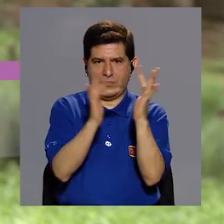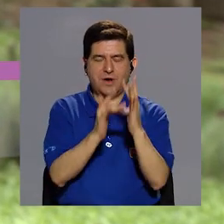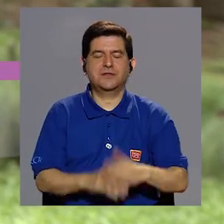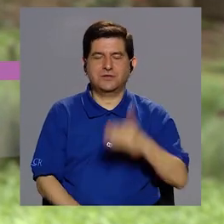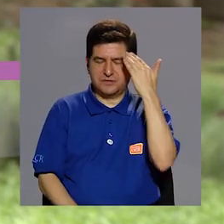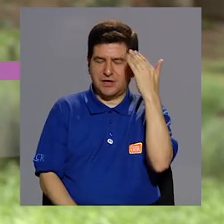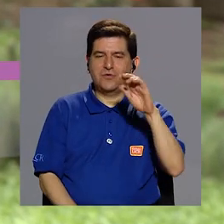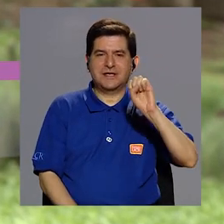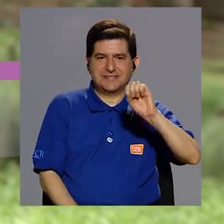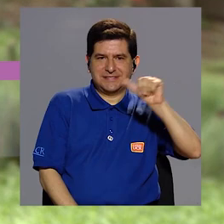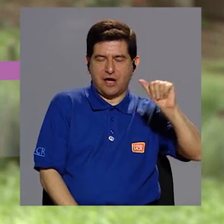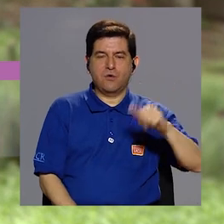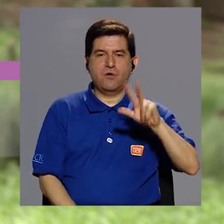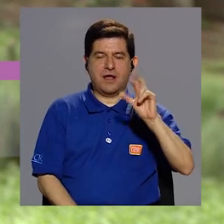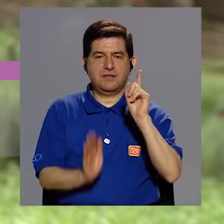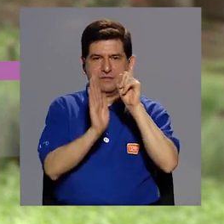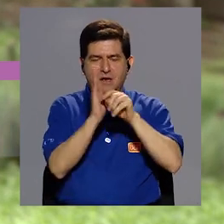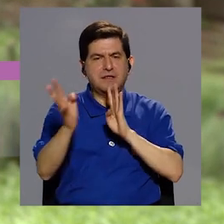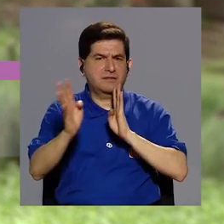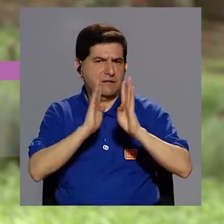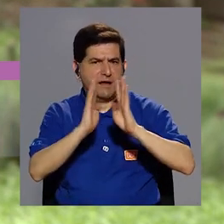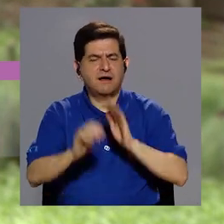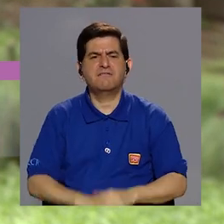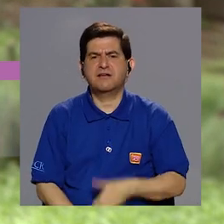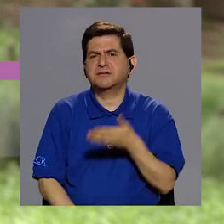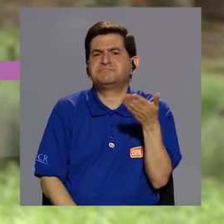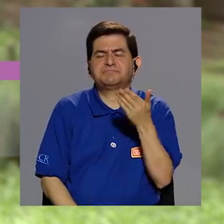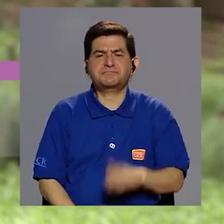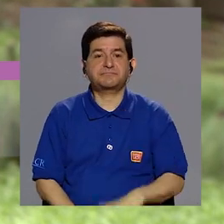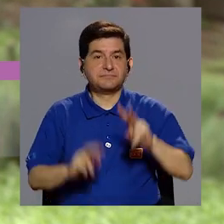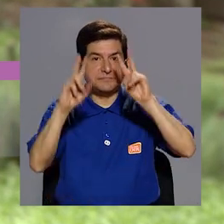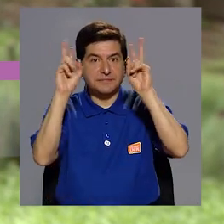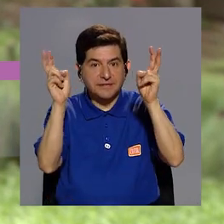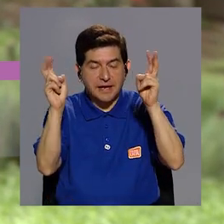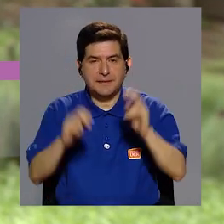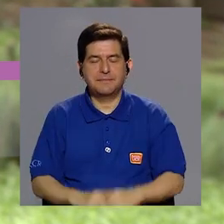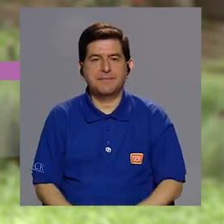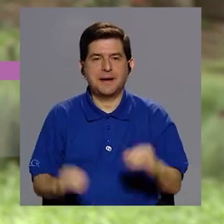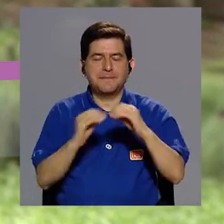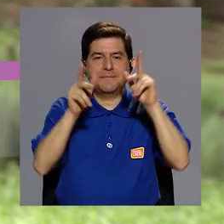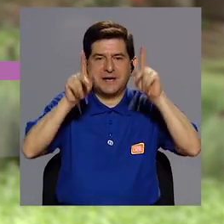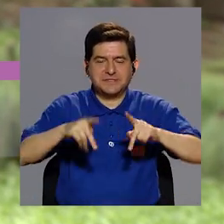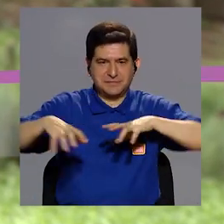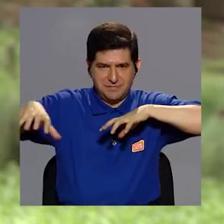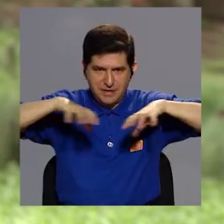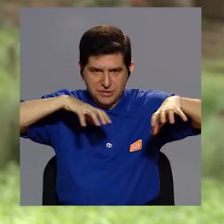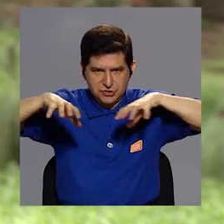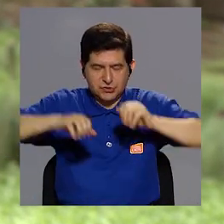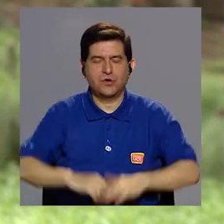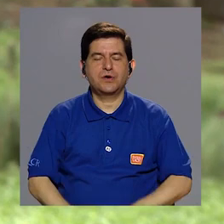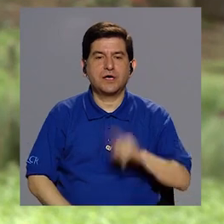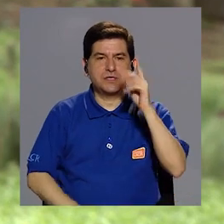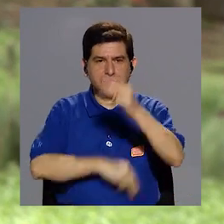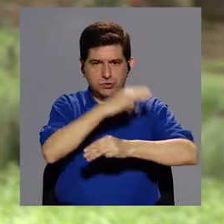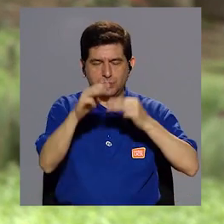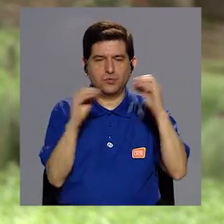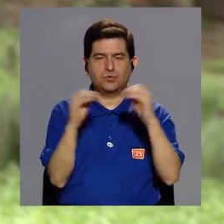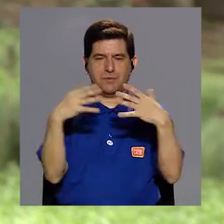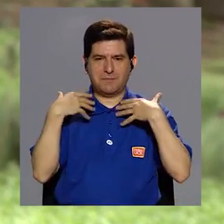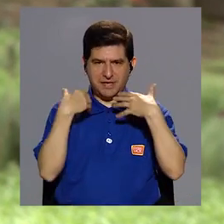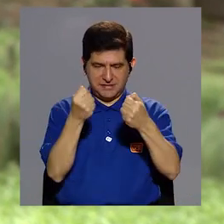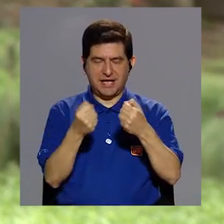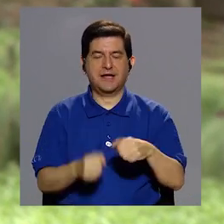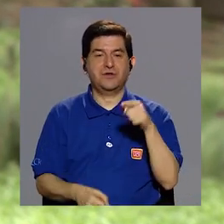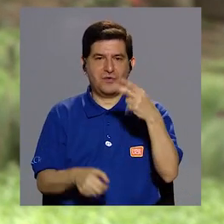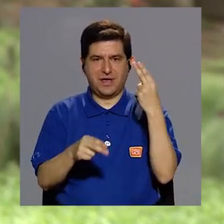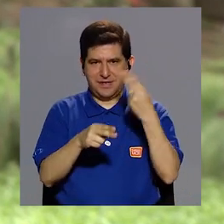Saúl Aguilar. Y en estos 30 minutos vamos a conversar acerca del tema de que más personas activas para un mundo más